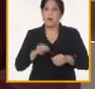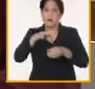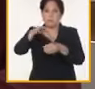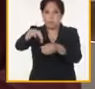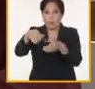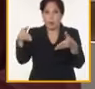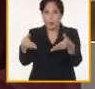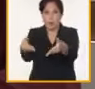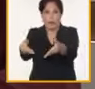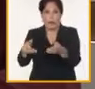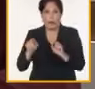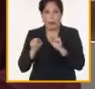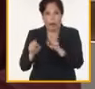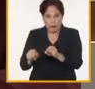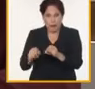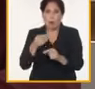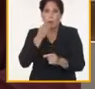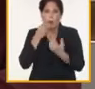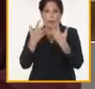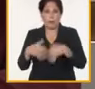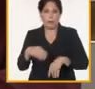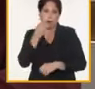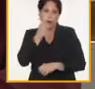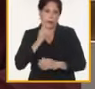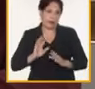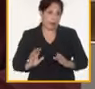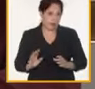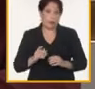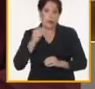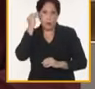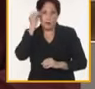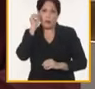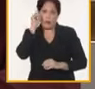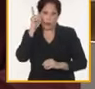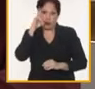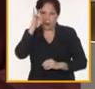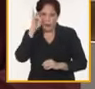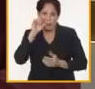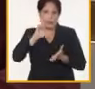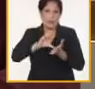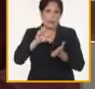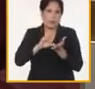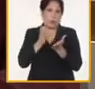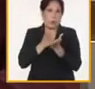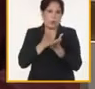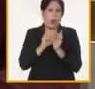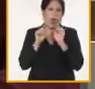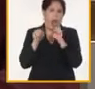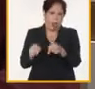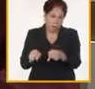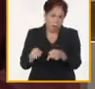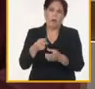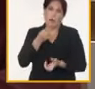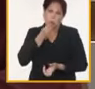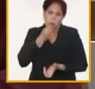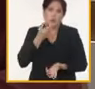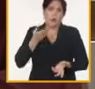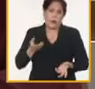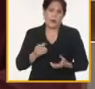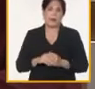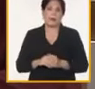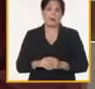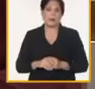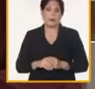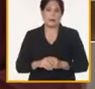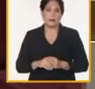o puede tener un huerto pero puede producir yo creo que hay experiencia incluso en centros educacionales de la educación